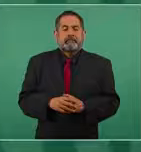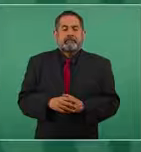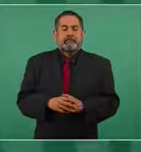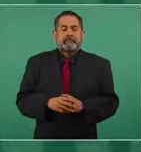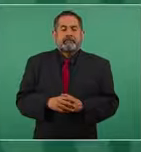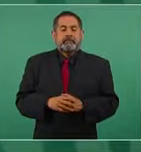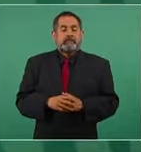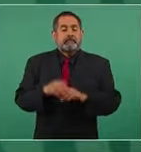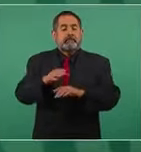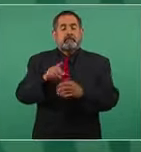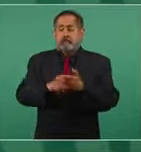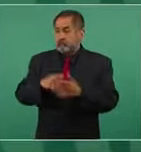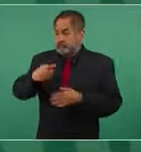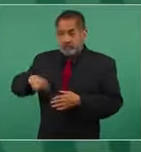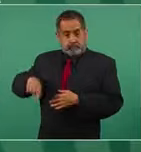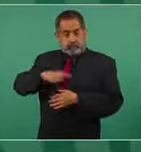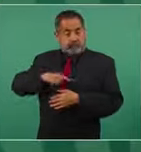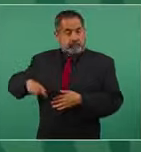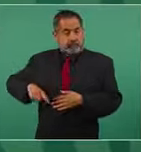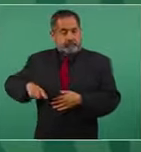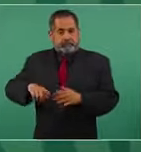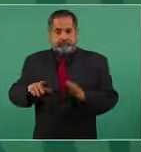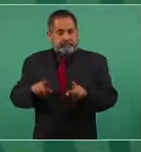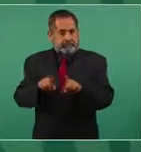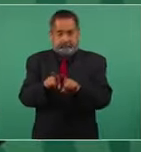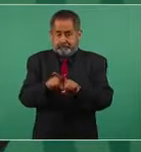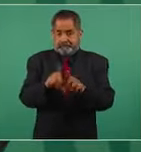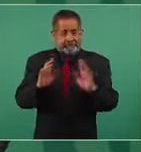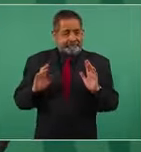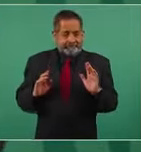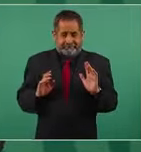En el caso de nosotros lo mismo.